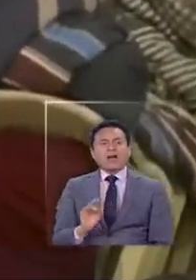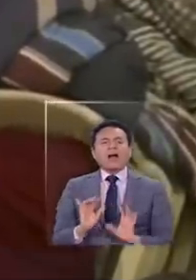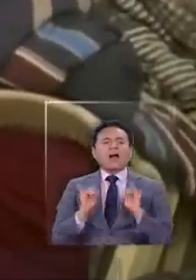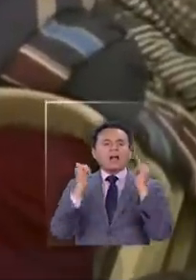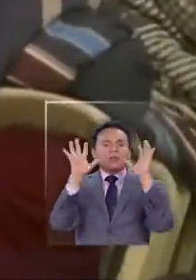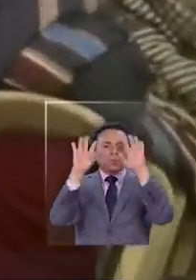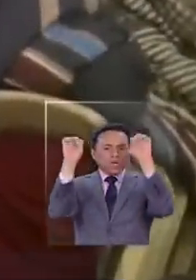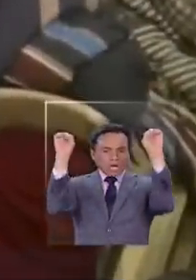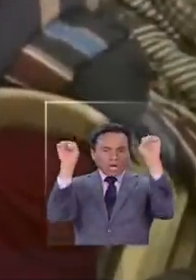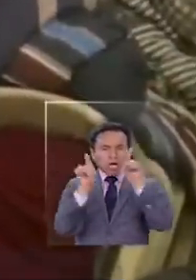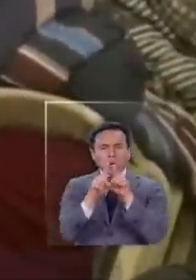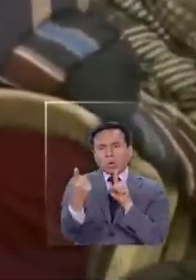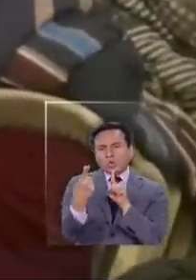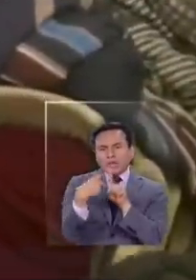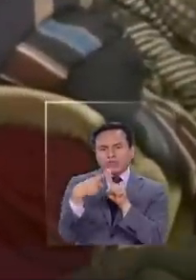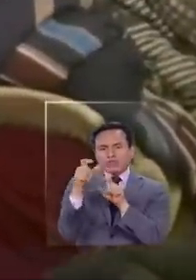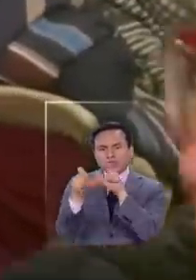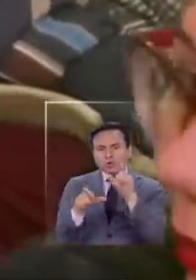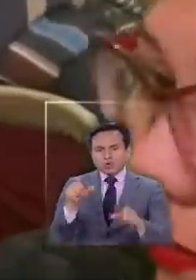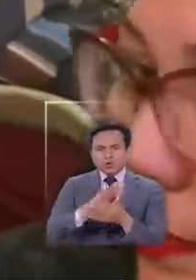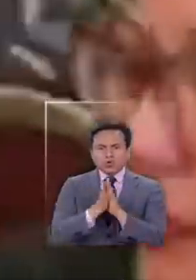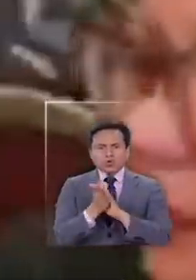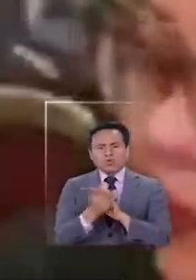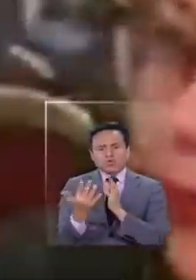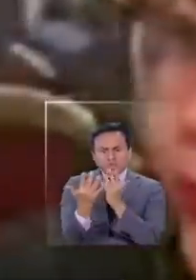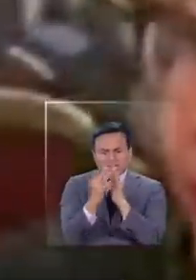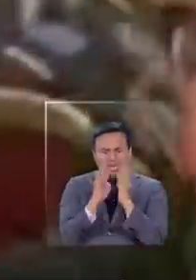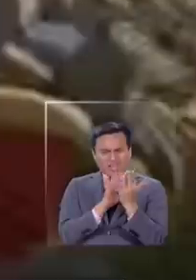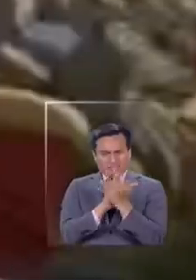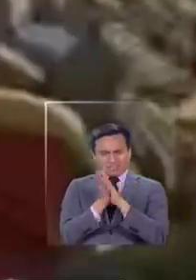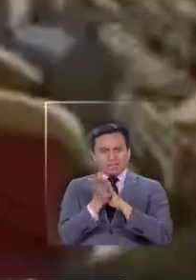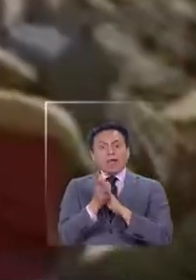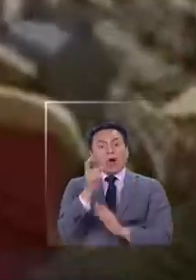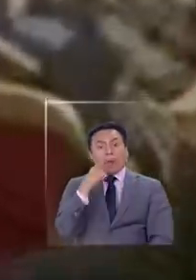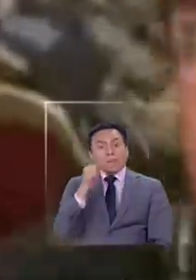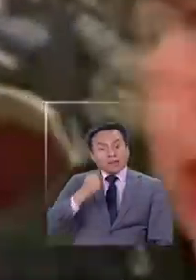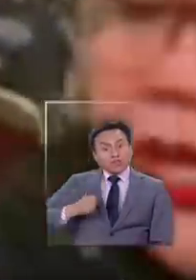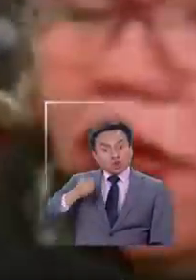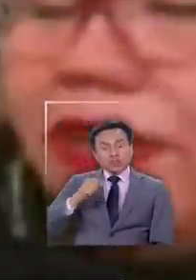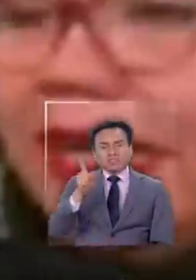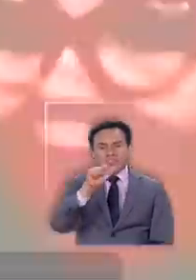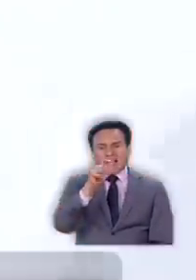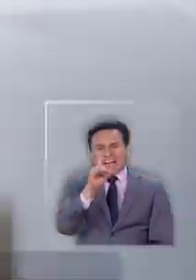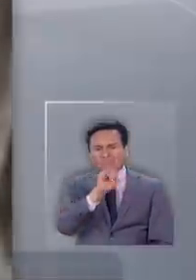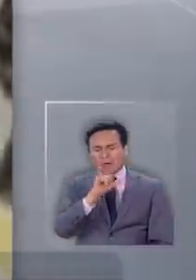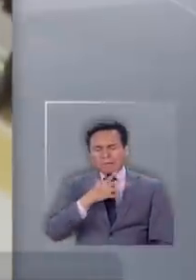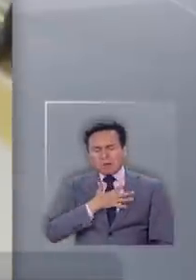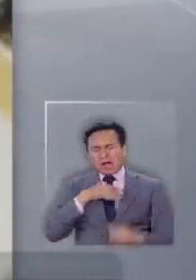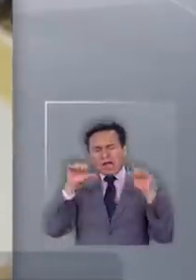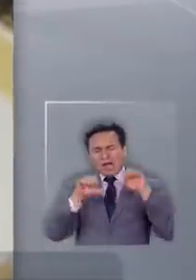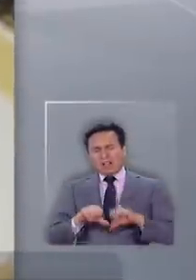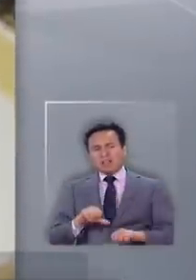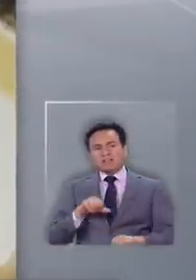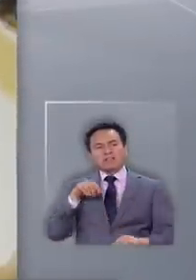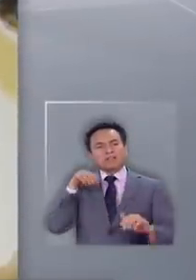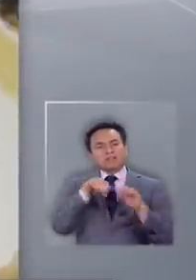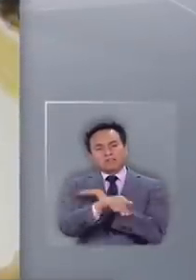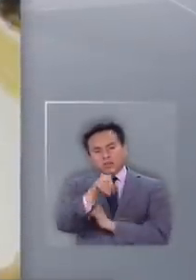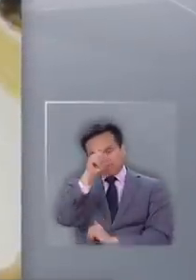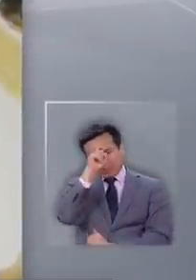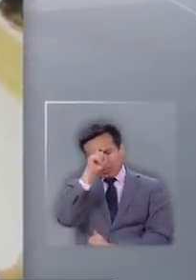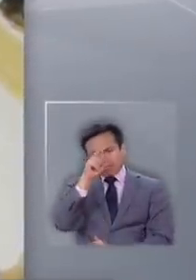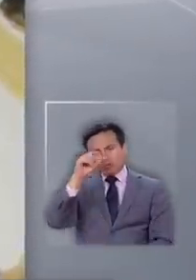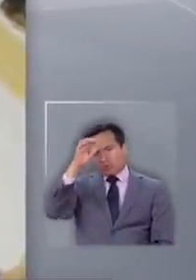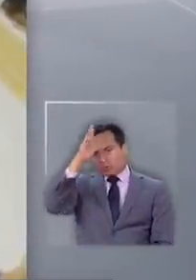Hubo contacto directo con el resto de los fieles. Luego, el pastor Salgado comenzó a sentirse mal y cayó internado en el Hospital